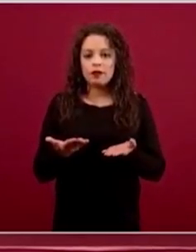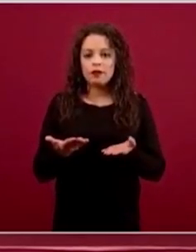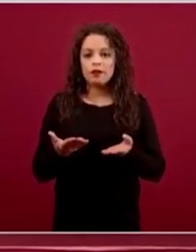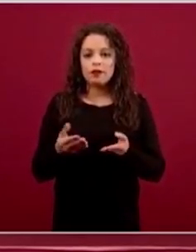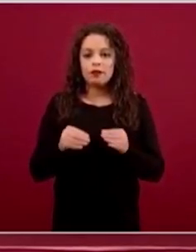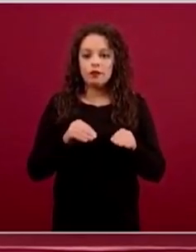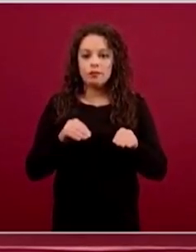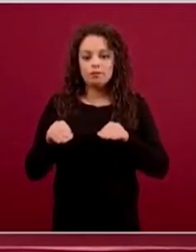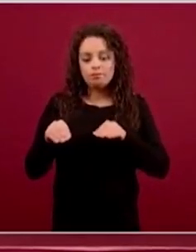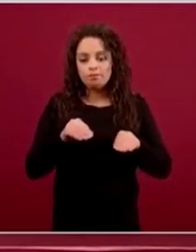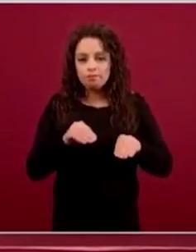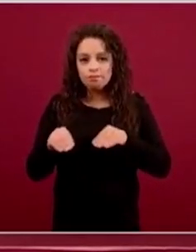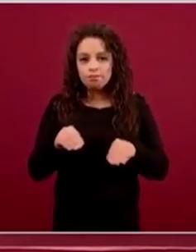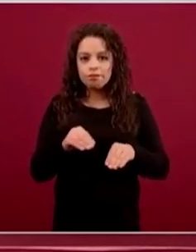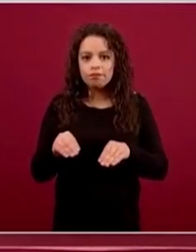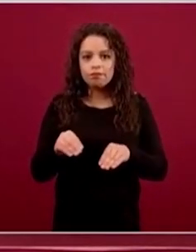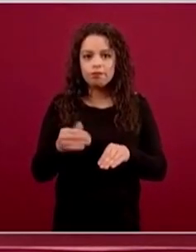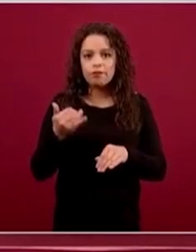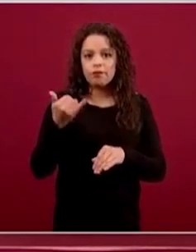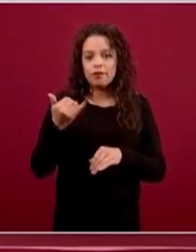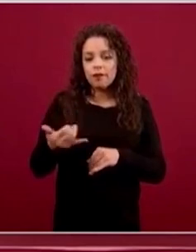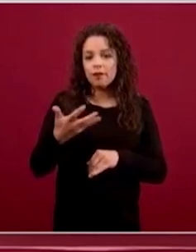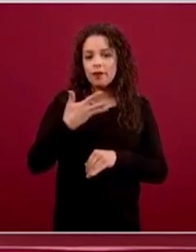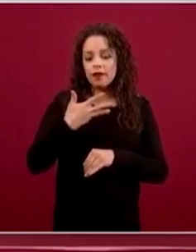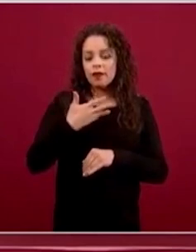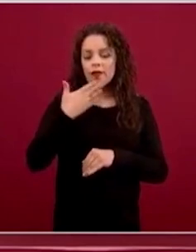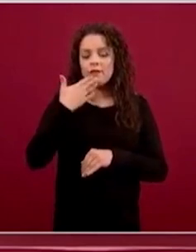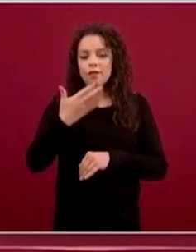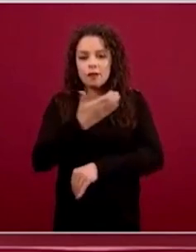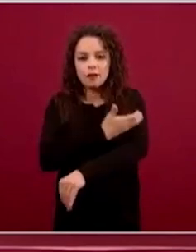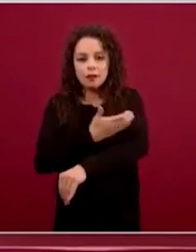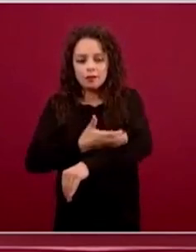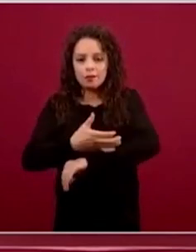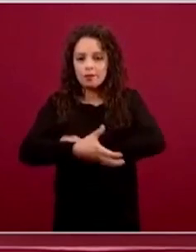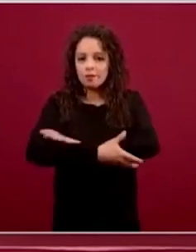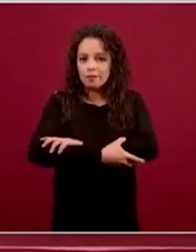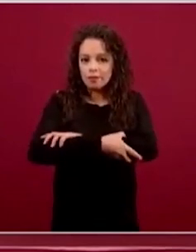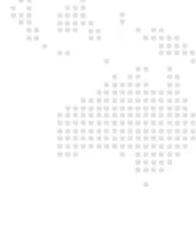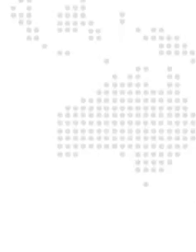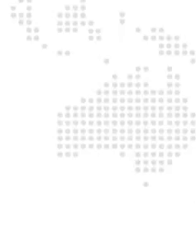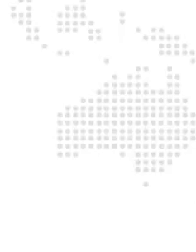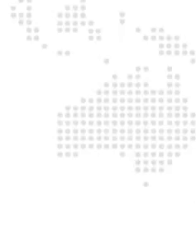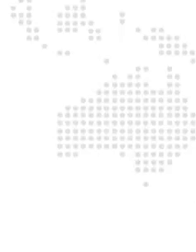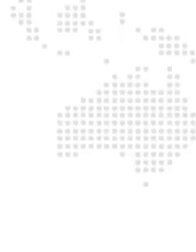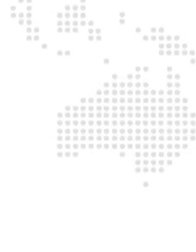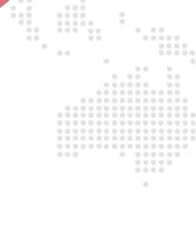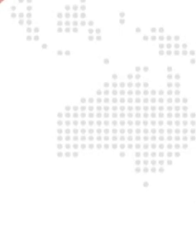centro la solidaridad, el apoyo que debe de existir hacia los deudos.